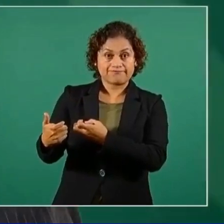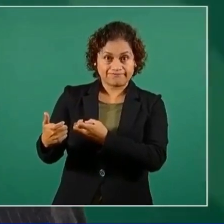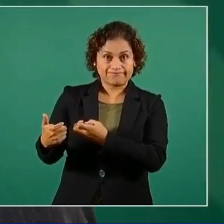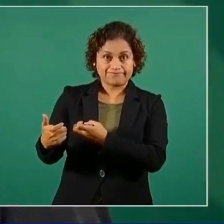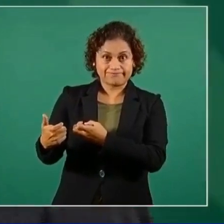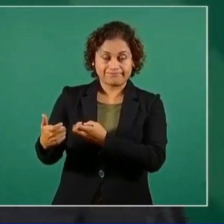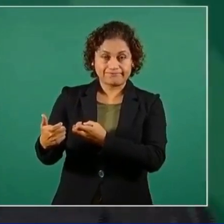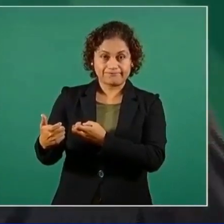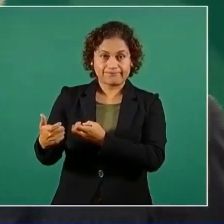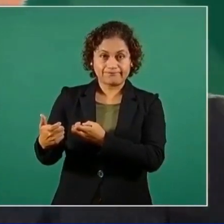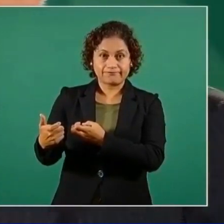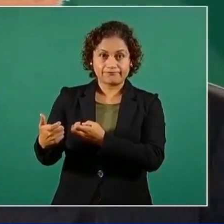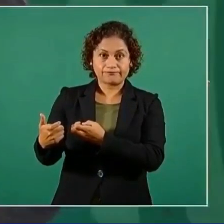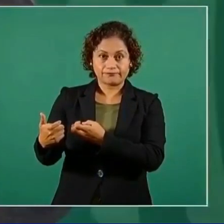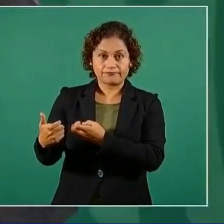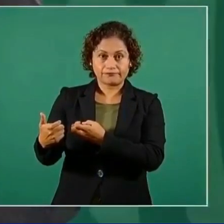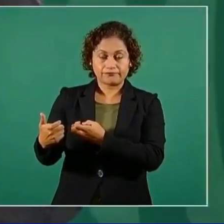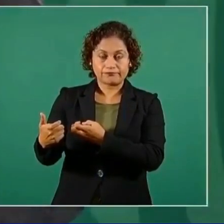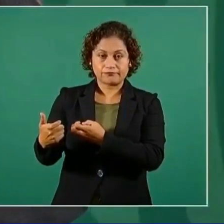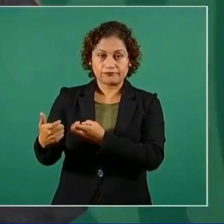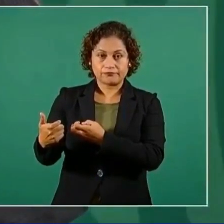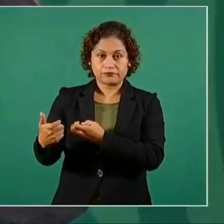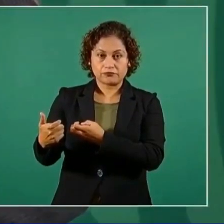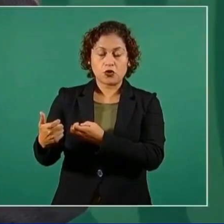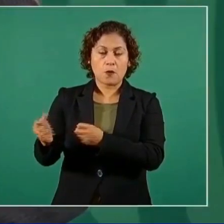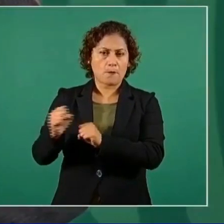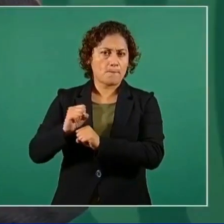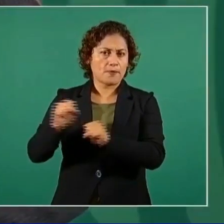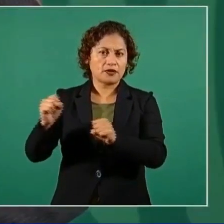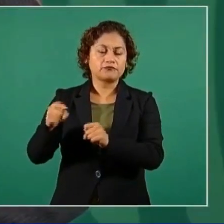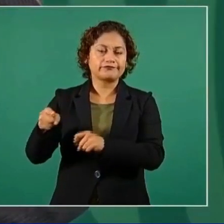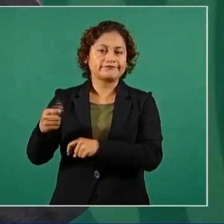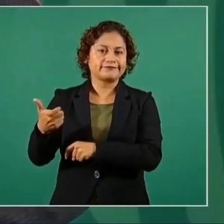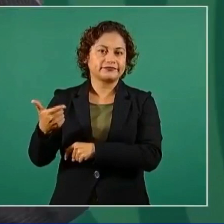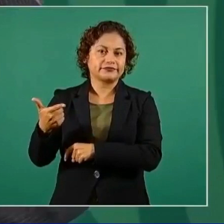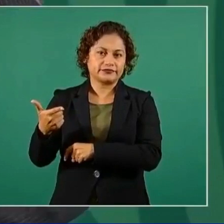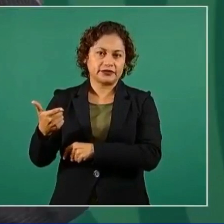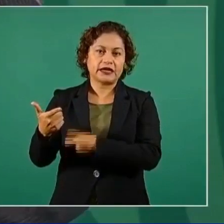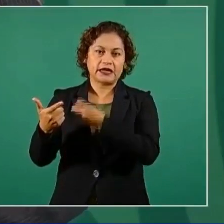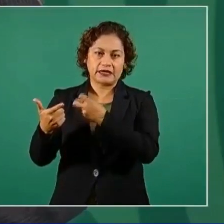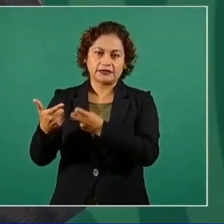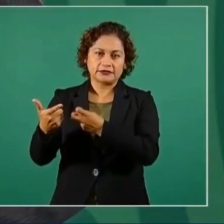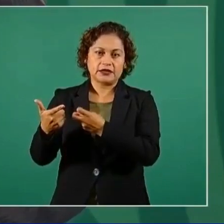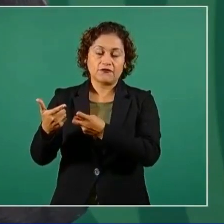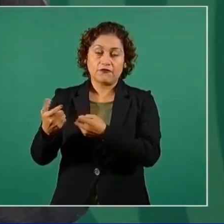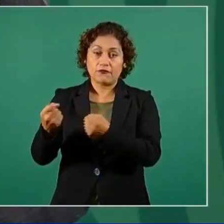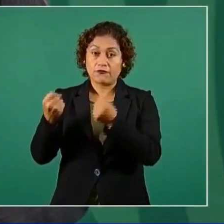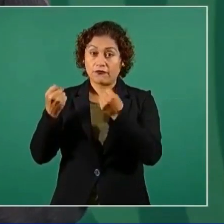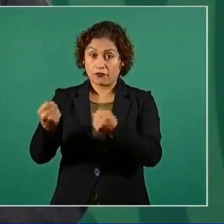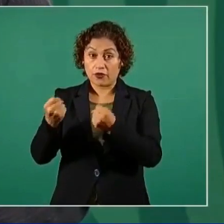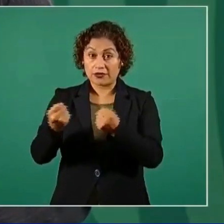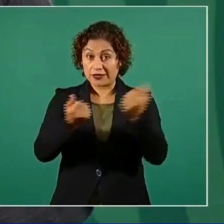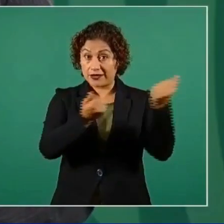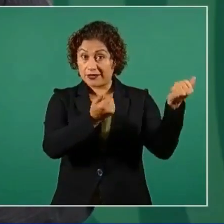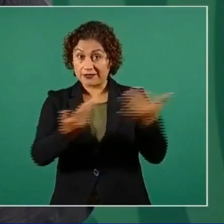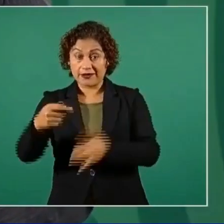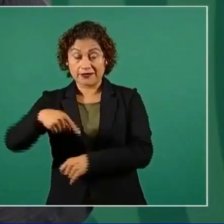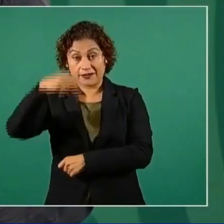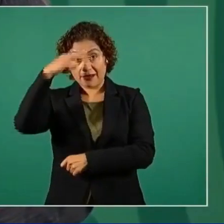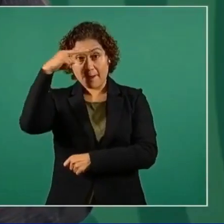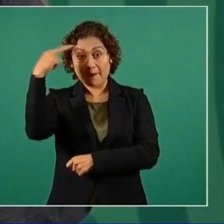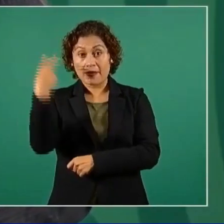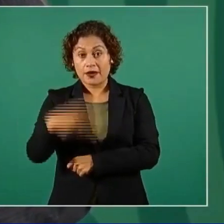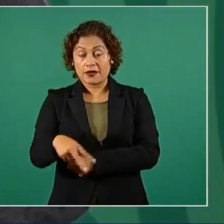de alto poder que se introducen al país.